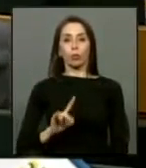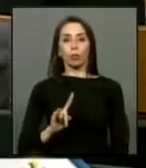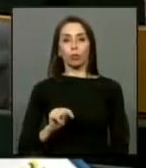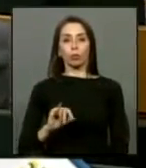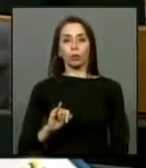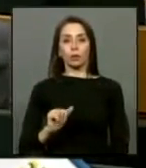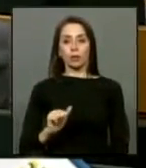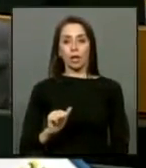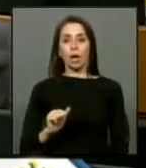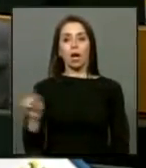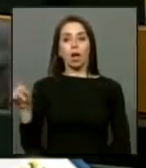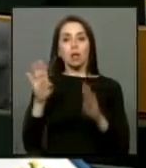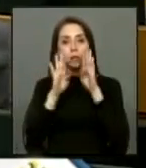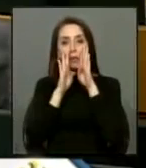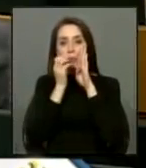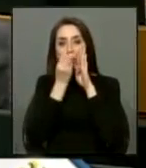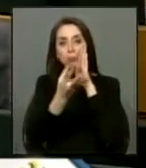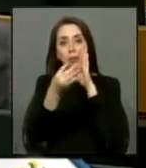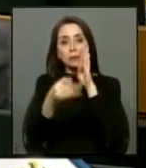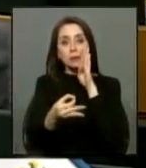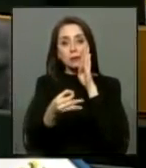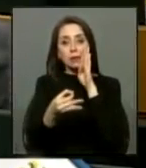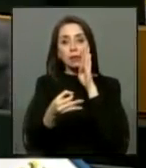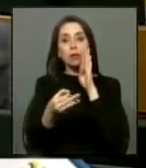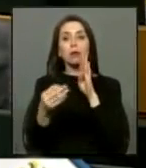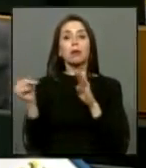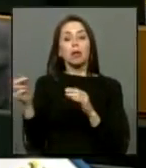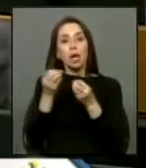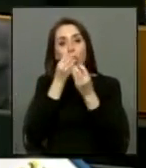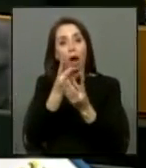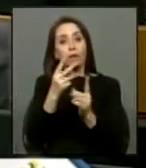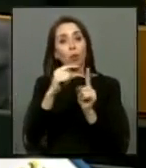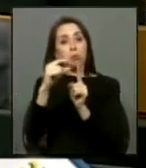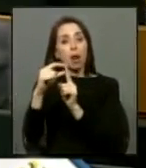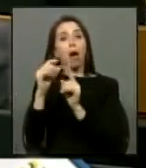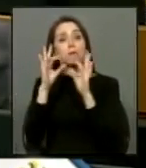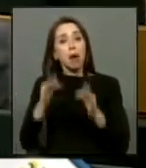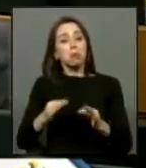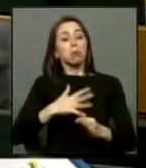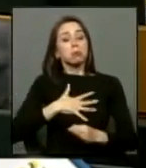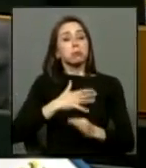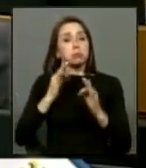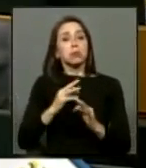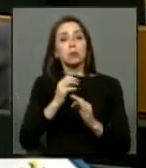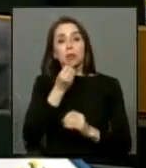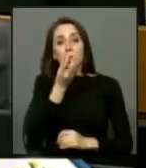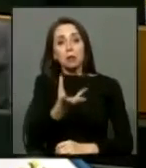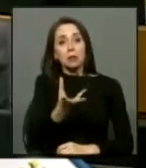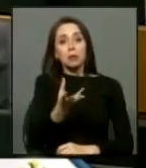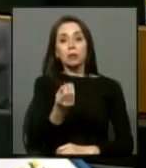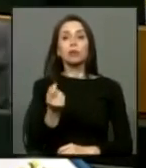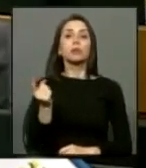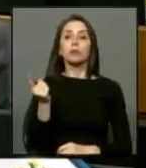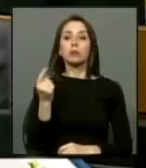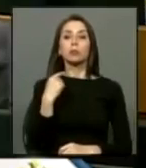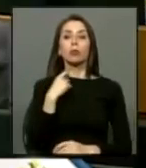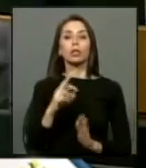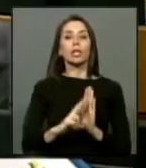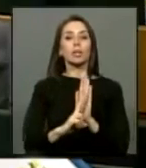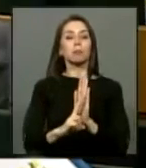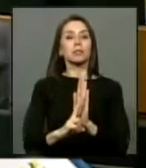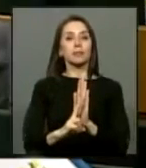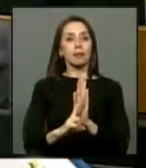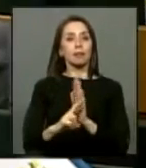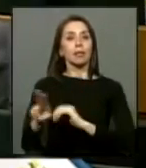por su sinceridad son palabras sinceras porque ellas son representativas de lo que la